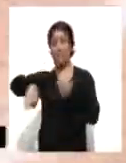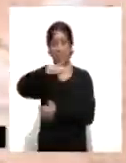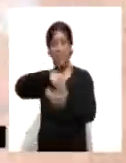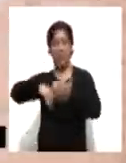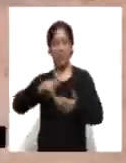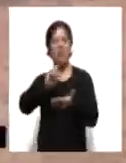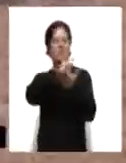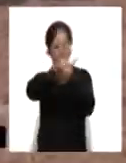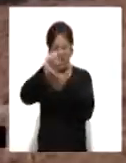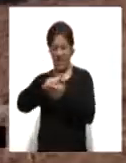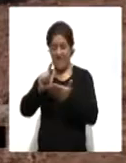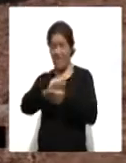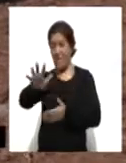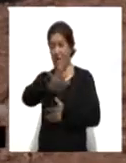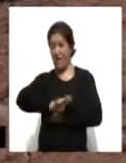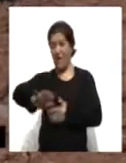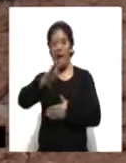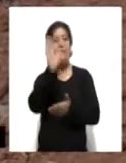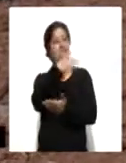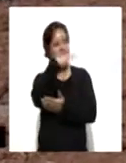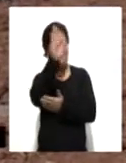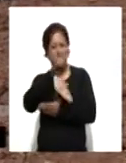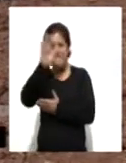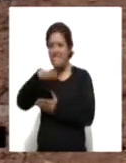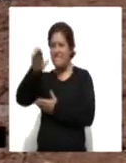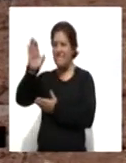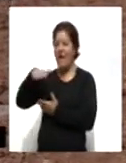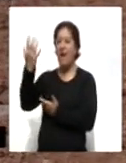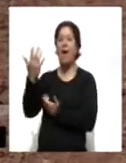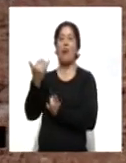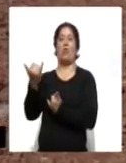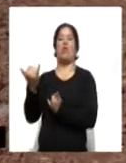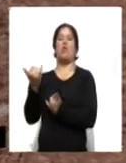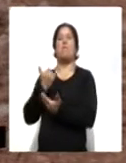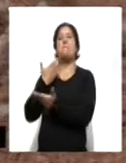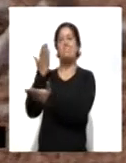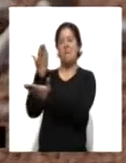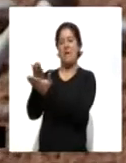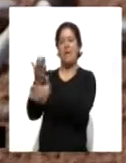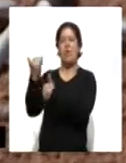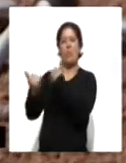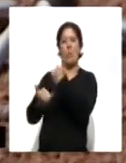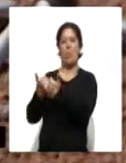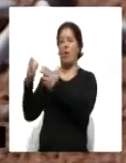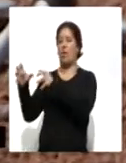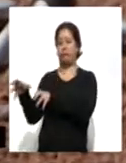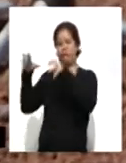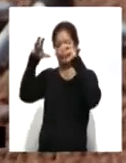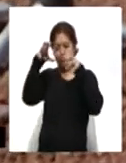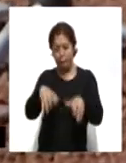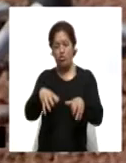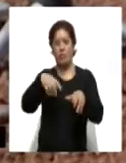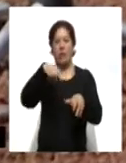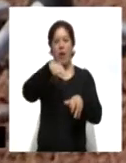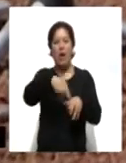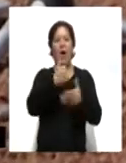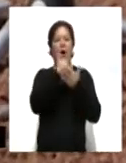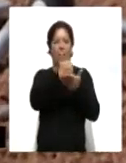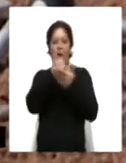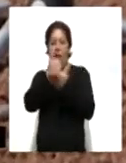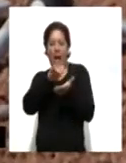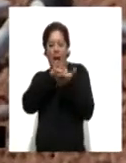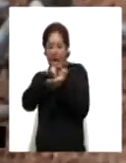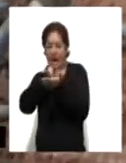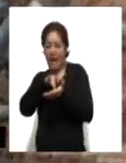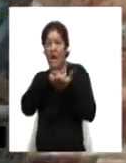limpiaron el terreno, pintaron, gestionaron los juegos y equipo de gimnasio, en fin. Hicieron todo lo necesario para lograr